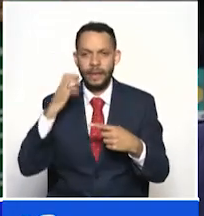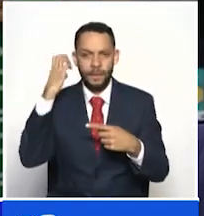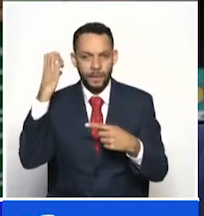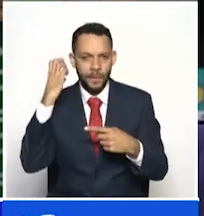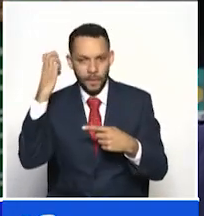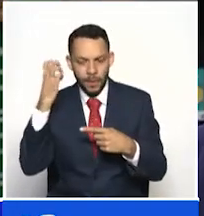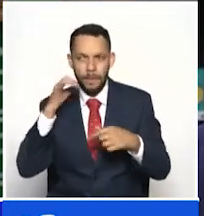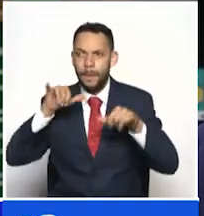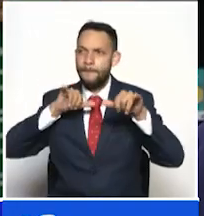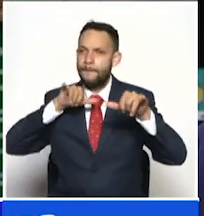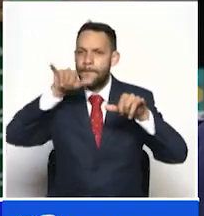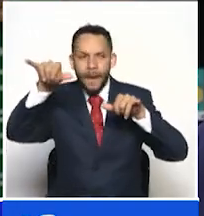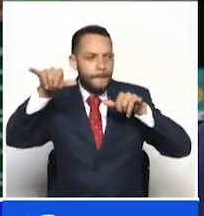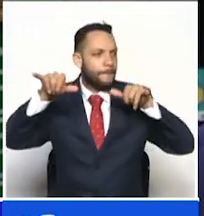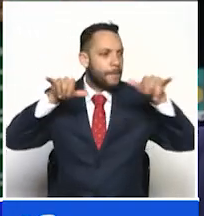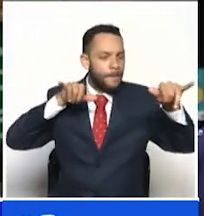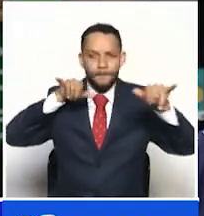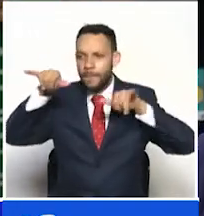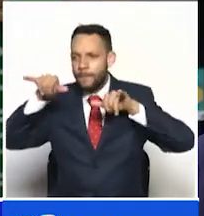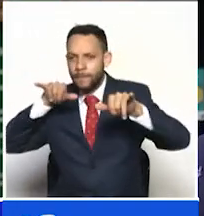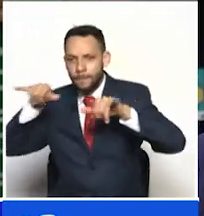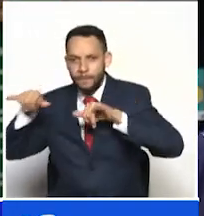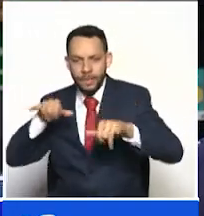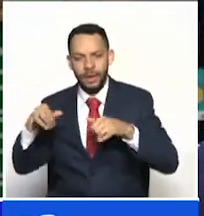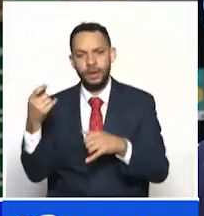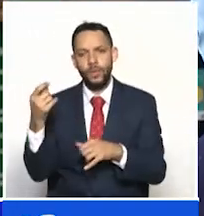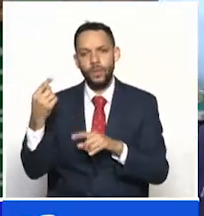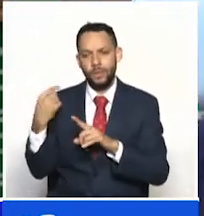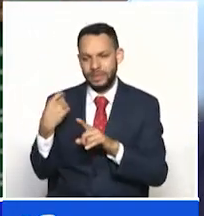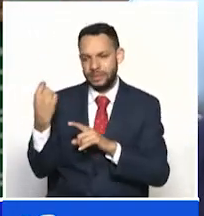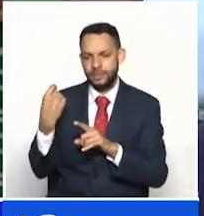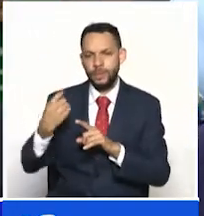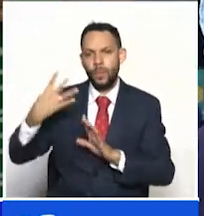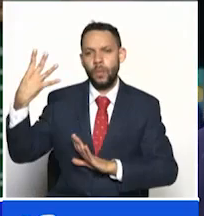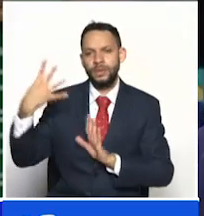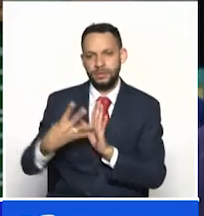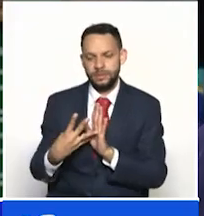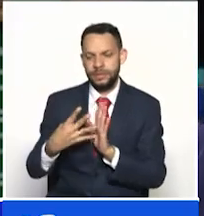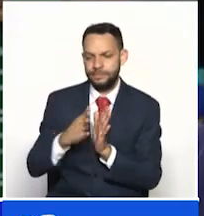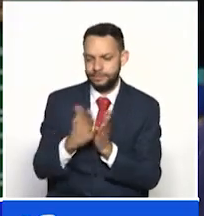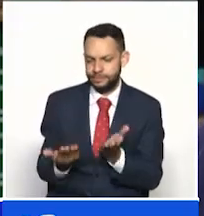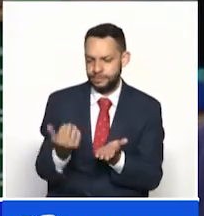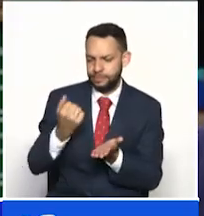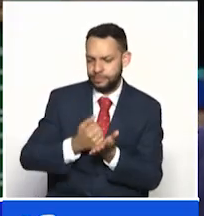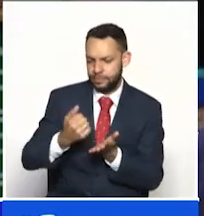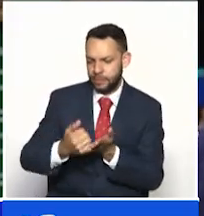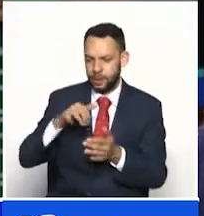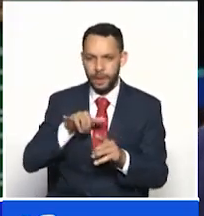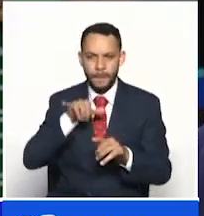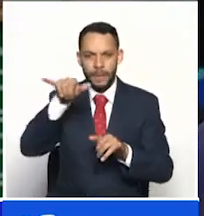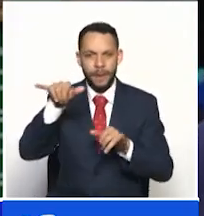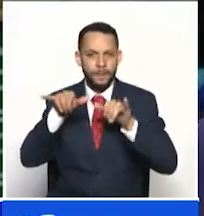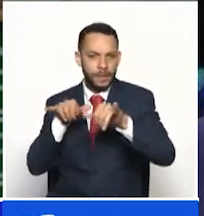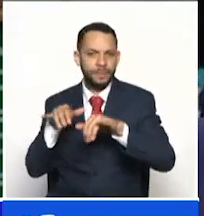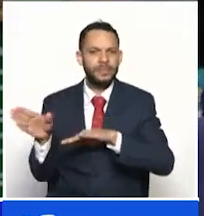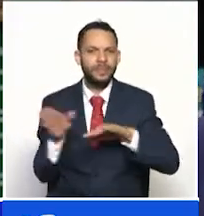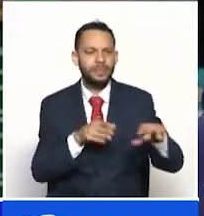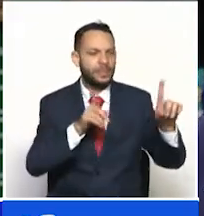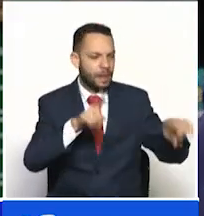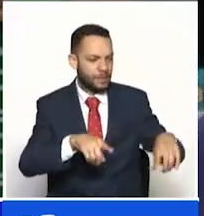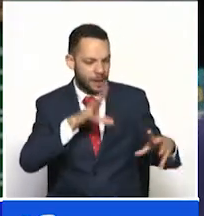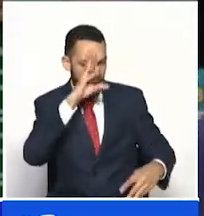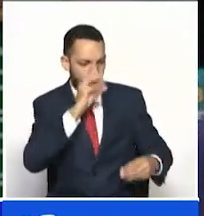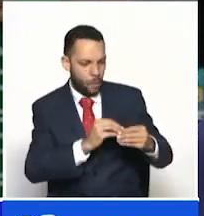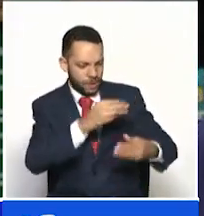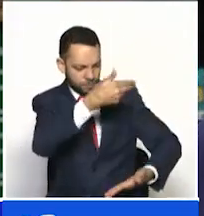despidiendo, el mes pasado despidimos más de 4.200 pasaportes. Bueno, ¿y en el tema de las apostillas? No, esa parte nosotros la manejamos durante seis o